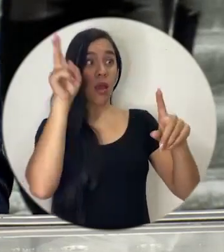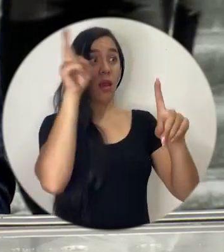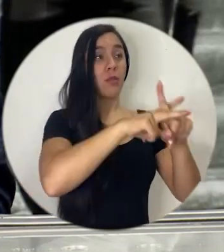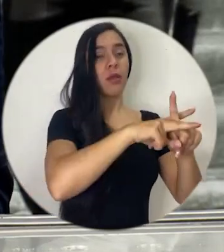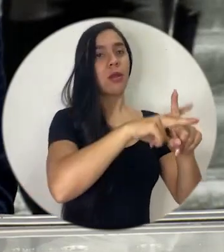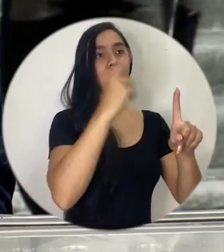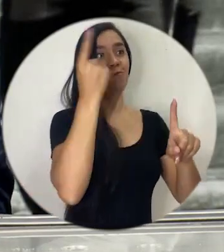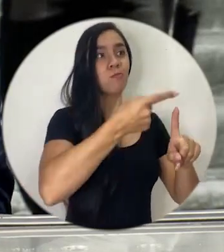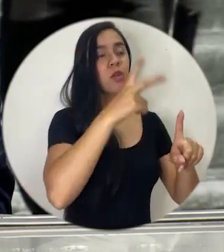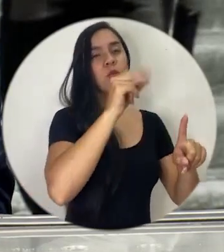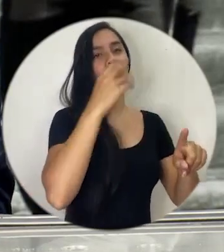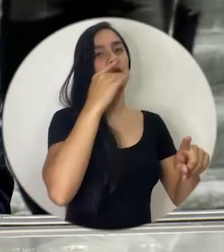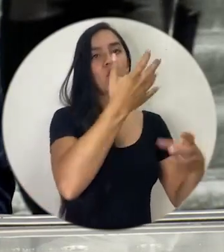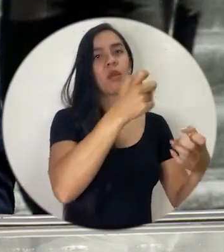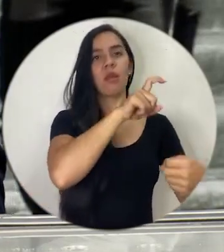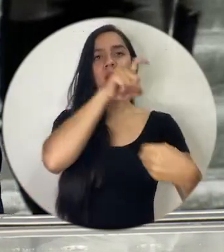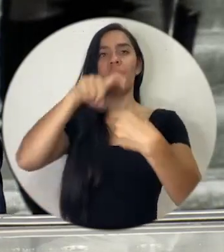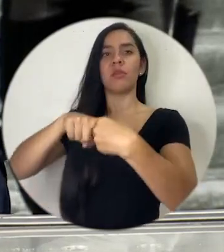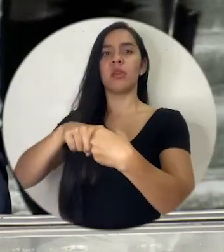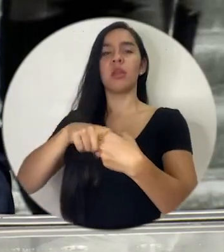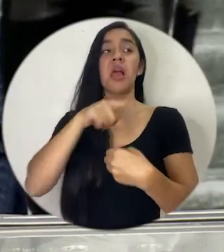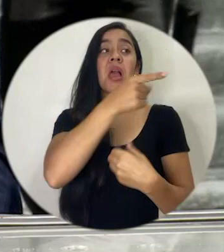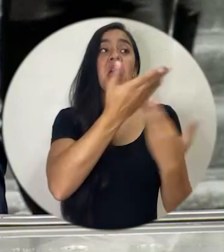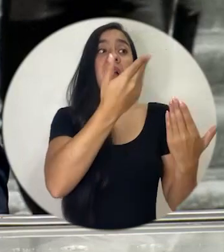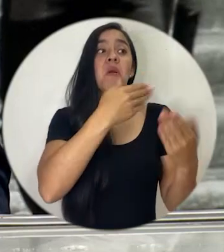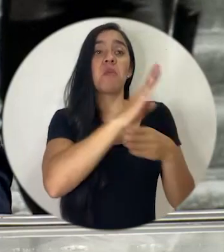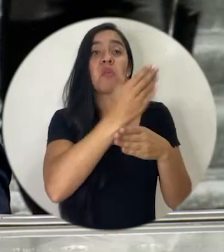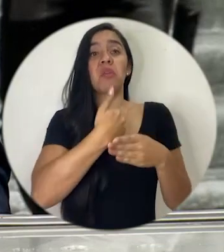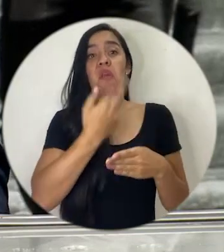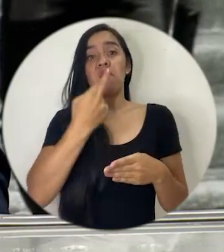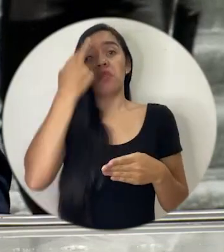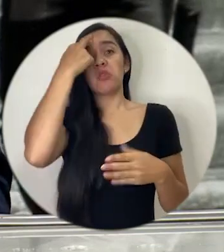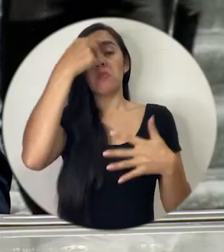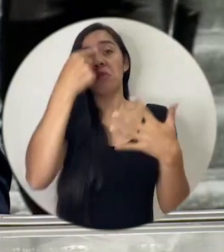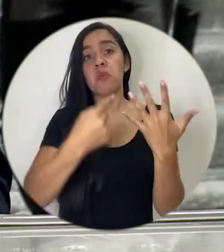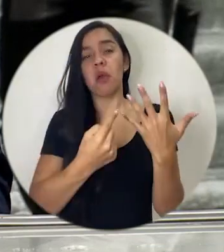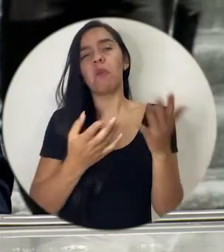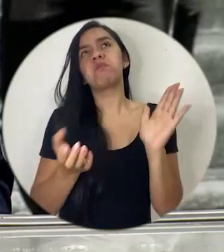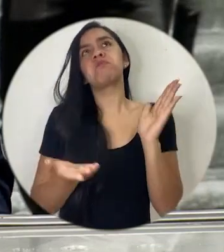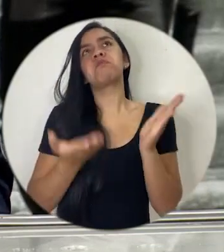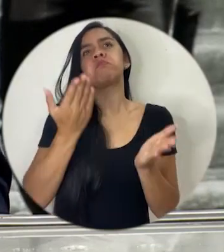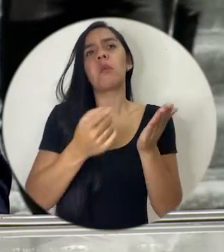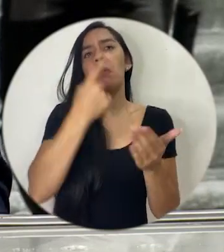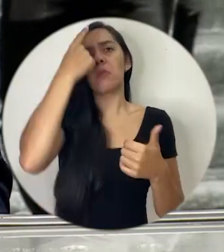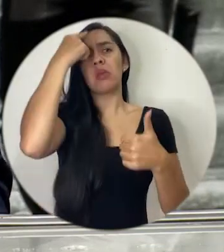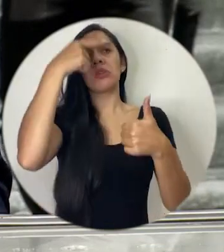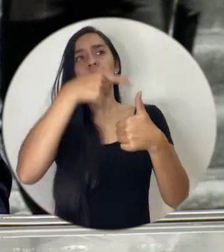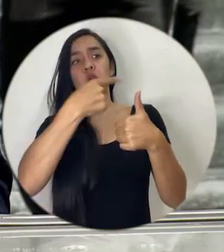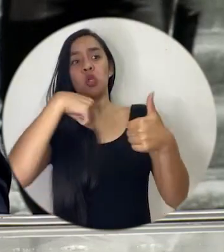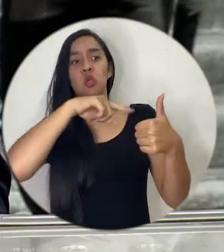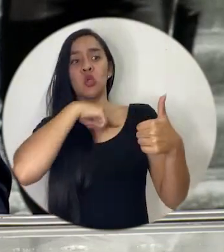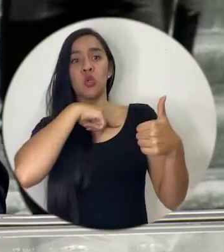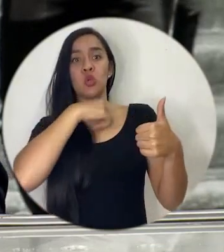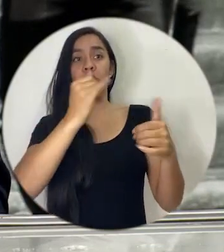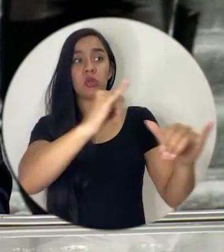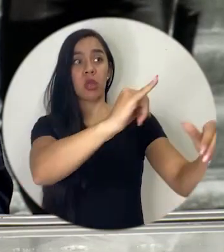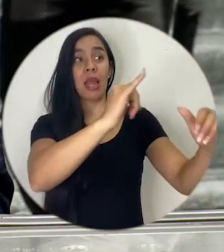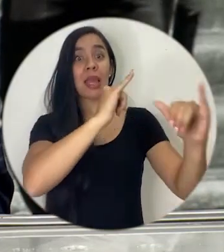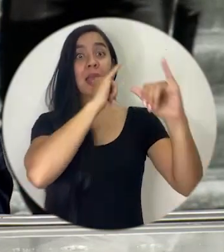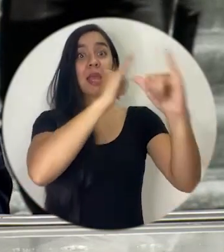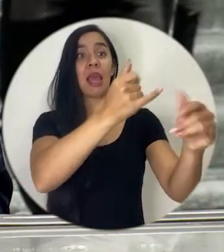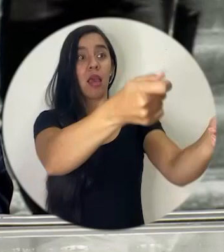razones porque posiblemente temen que nosotros asumamos una actitud muy fuerte y eso